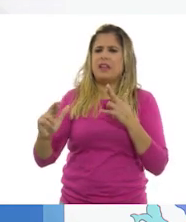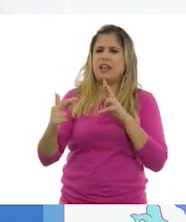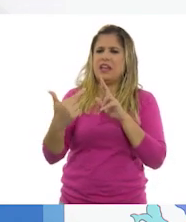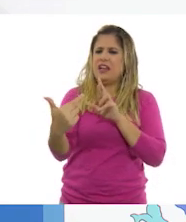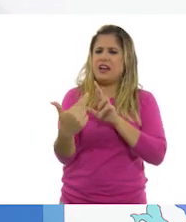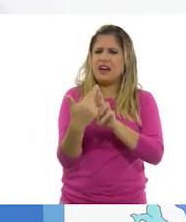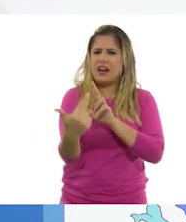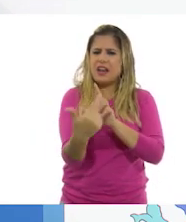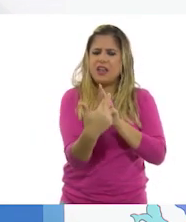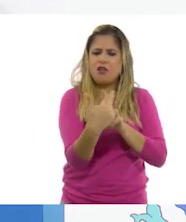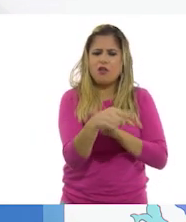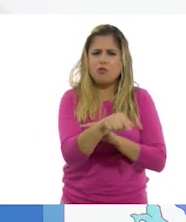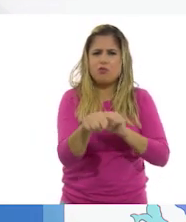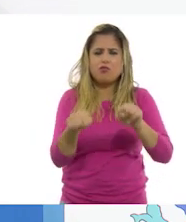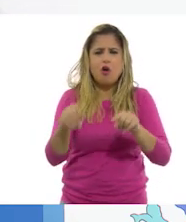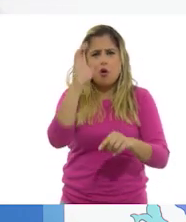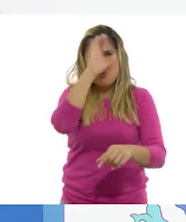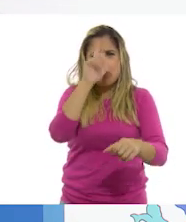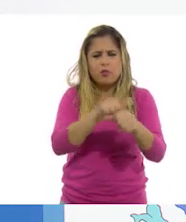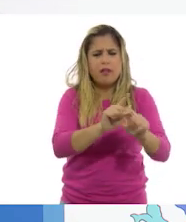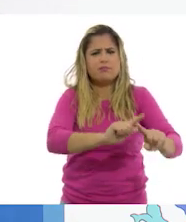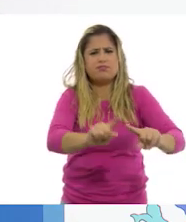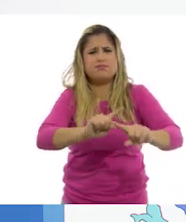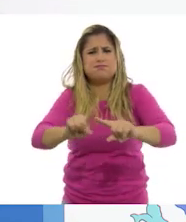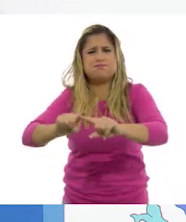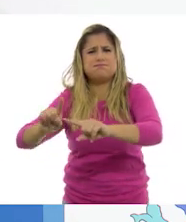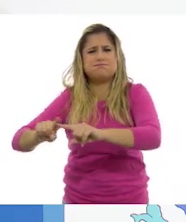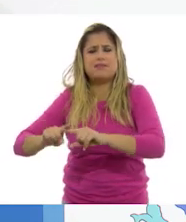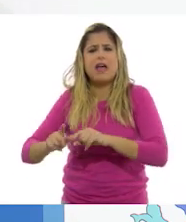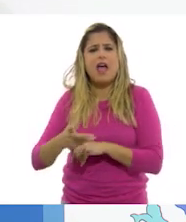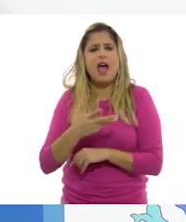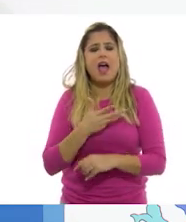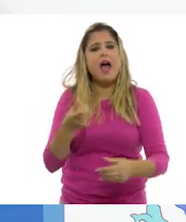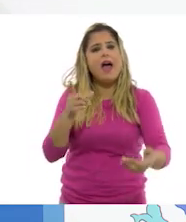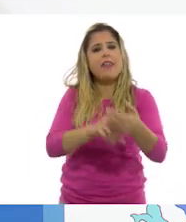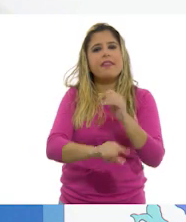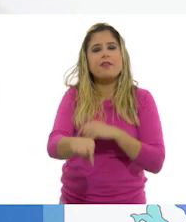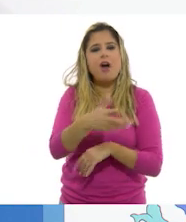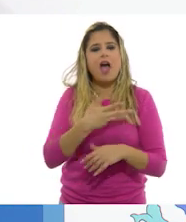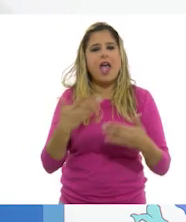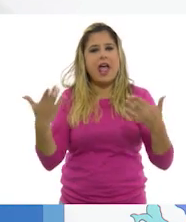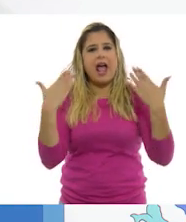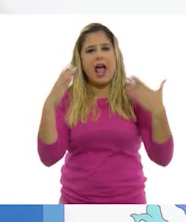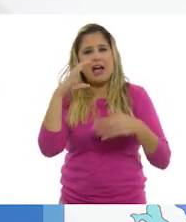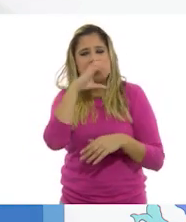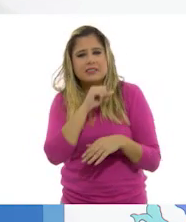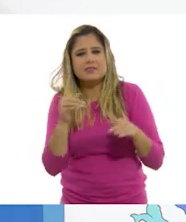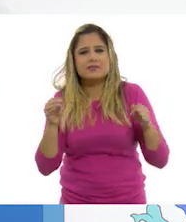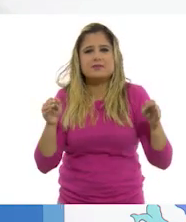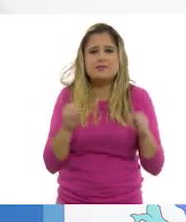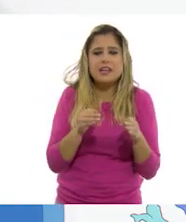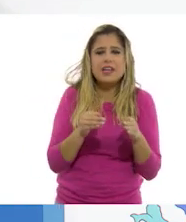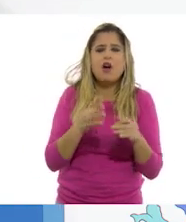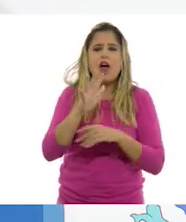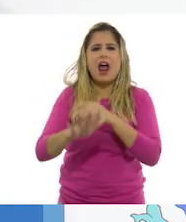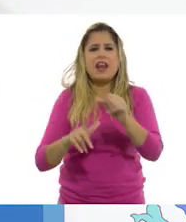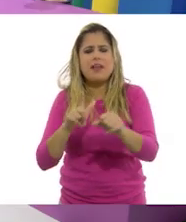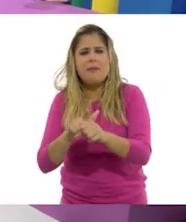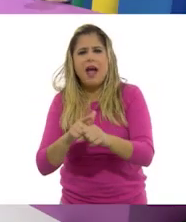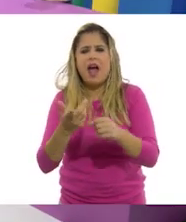se han desarrollado las culturas, cuentan con un tipo de clima, flora y fauna